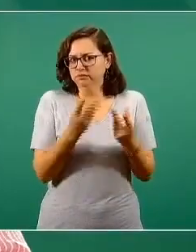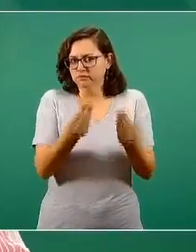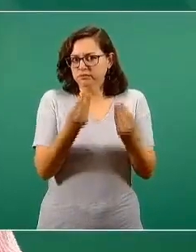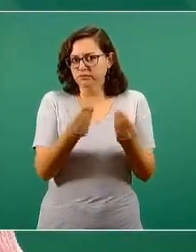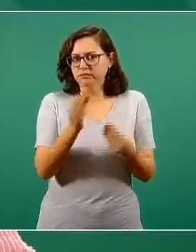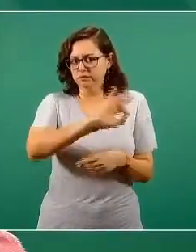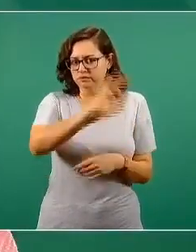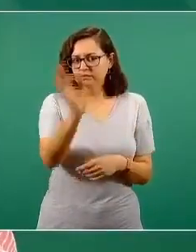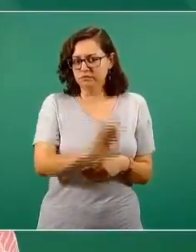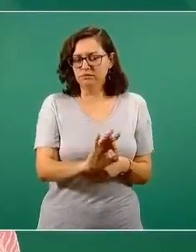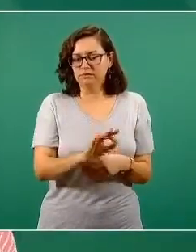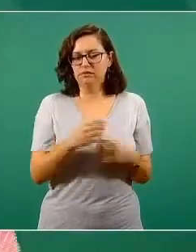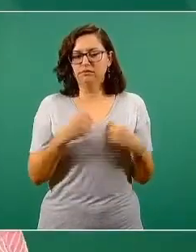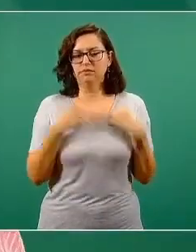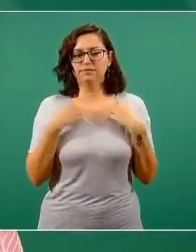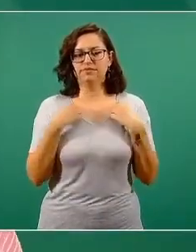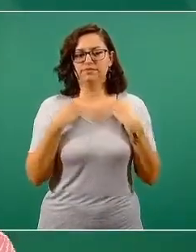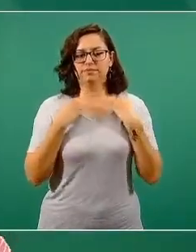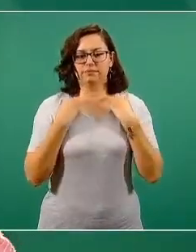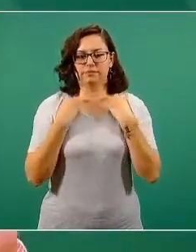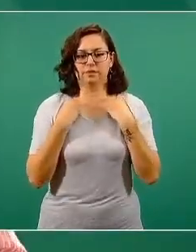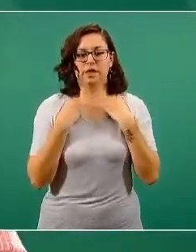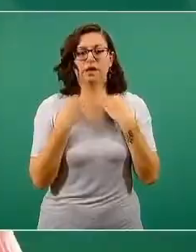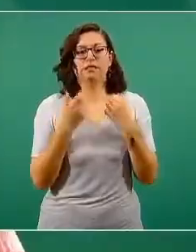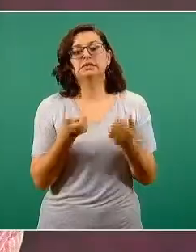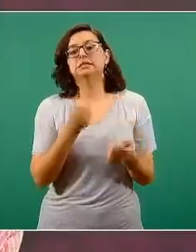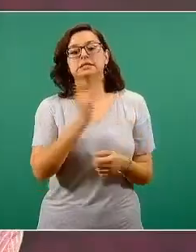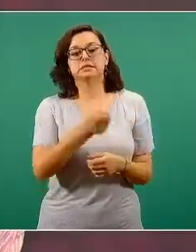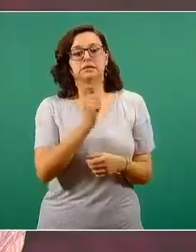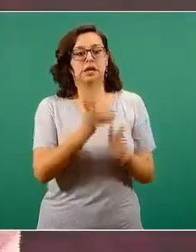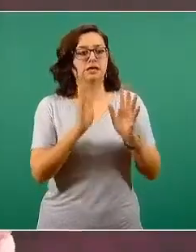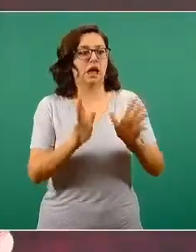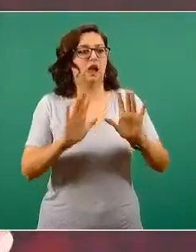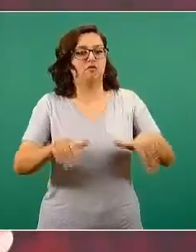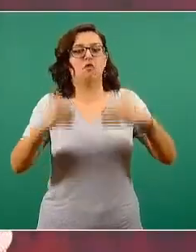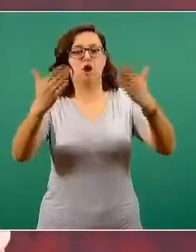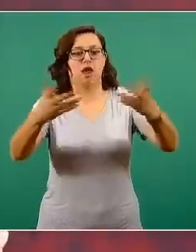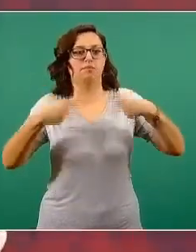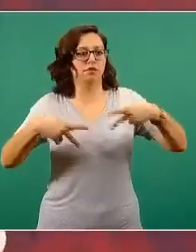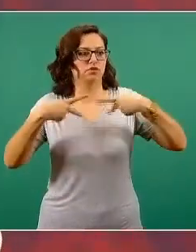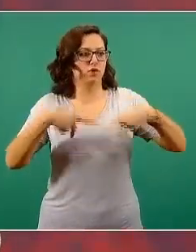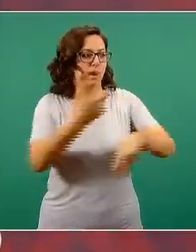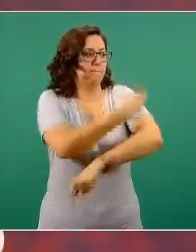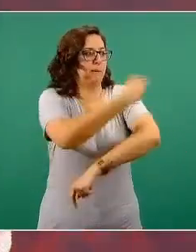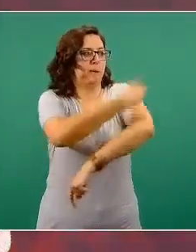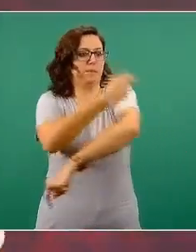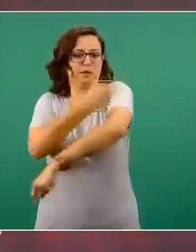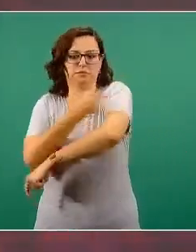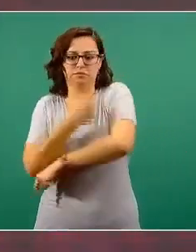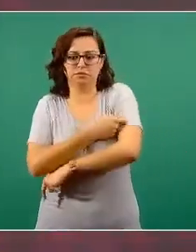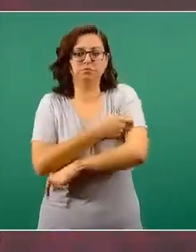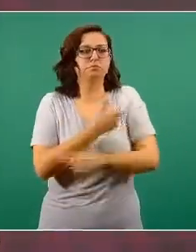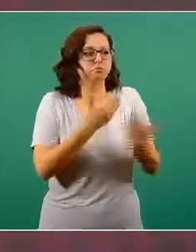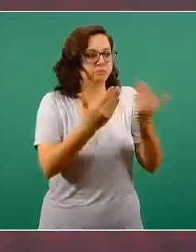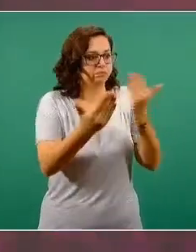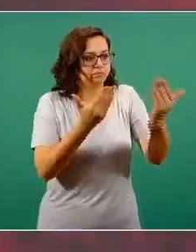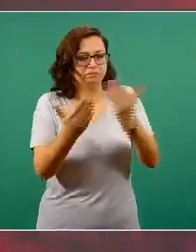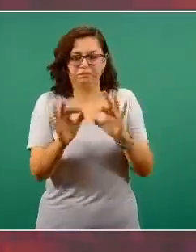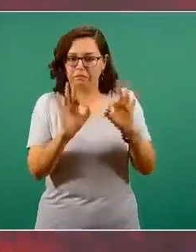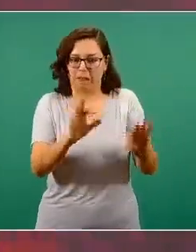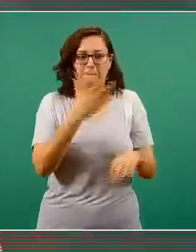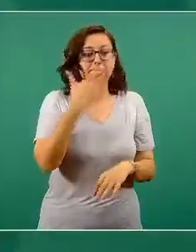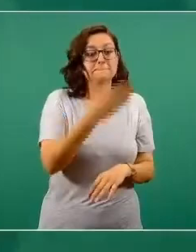efectividad es cuando ya se evalúa en condiciones no experimentales pero en contra de la idea